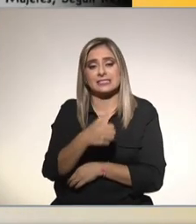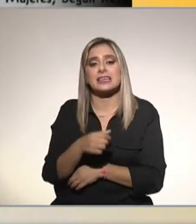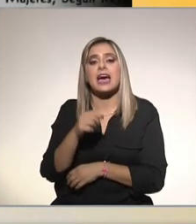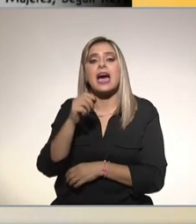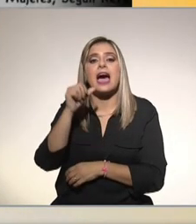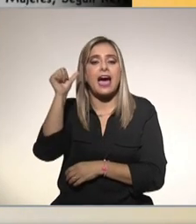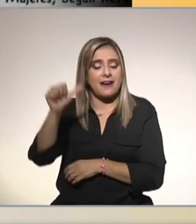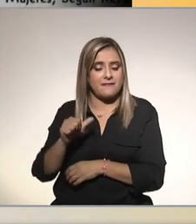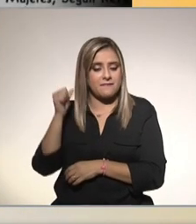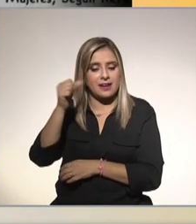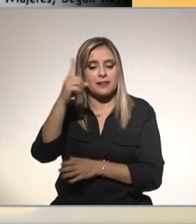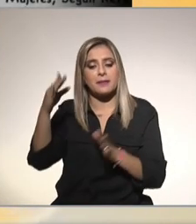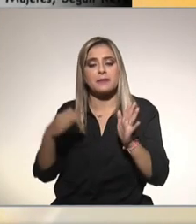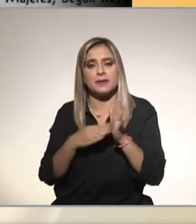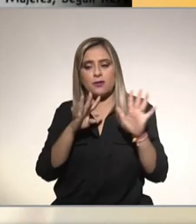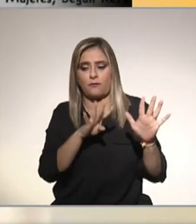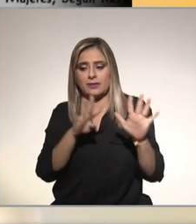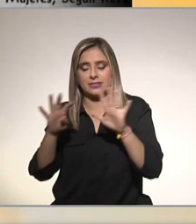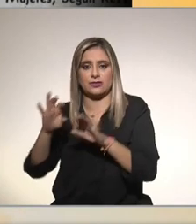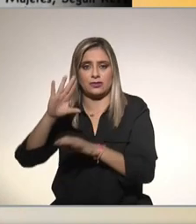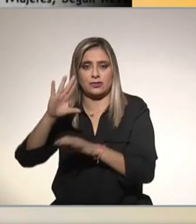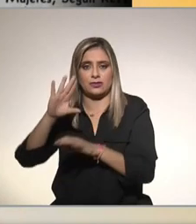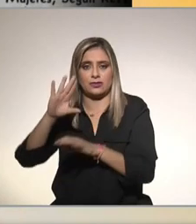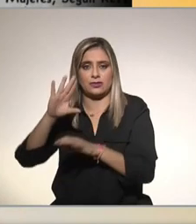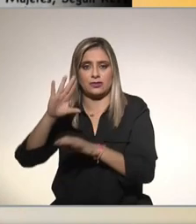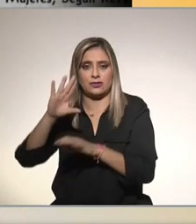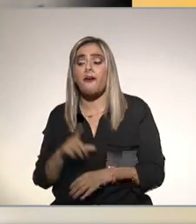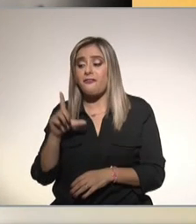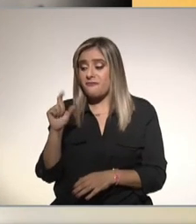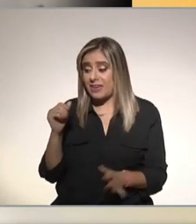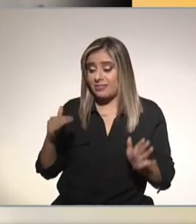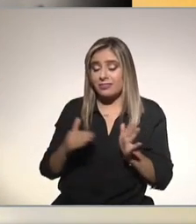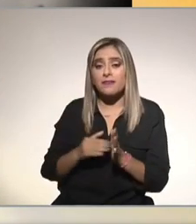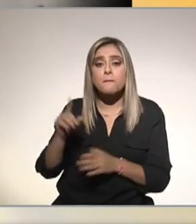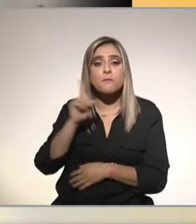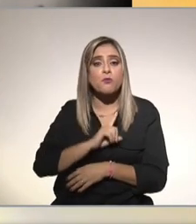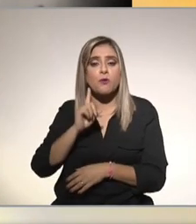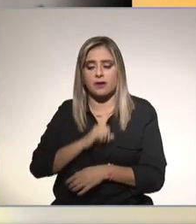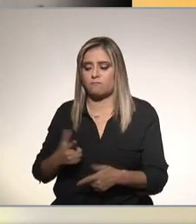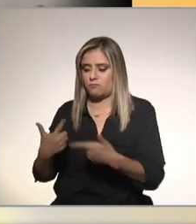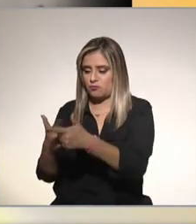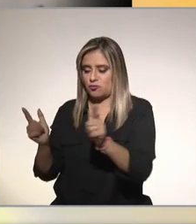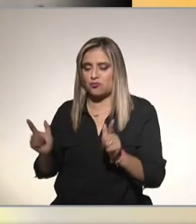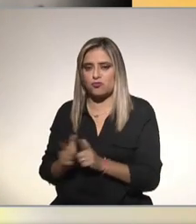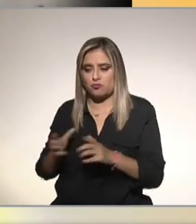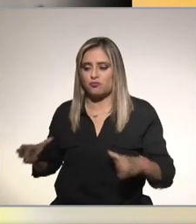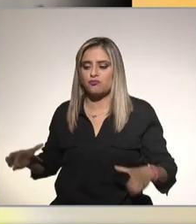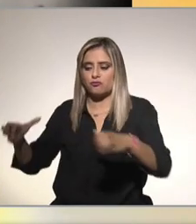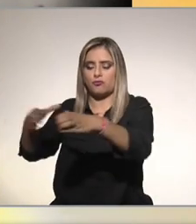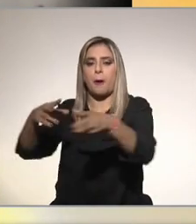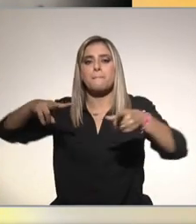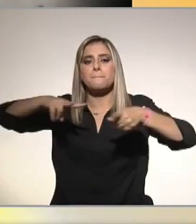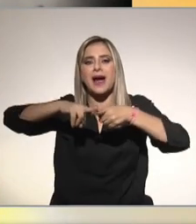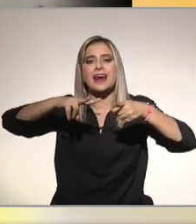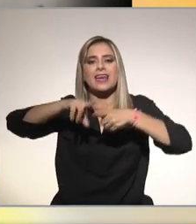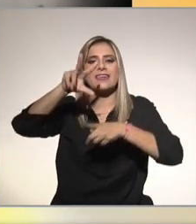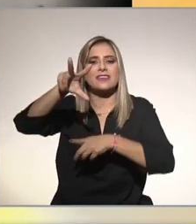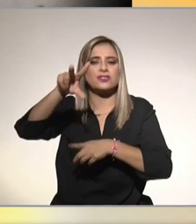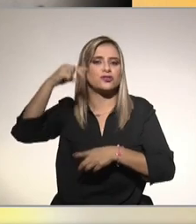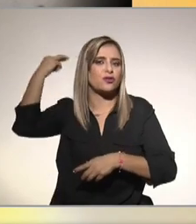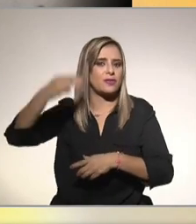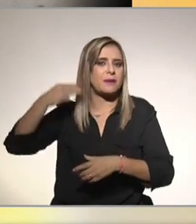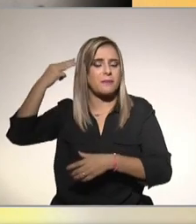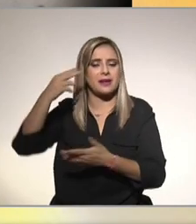1952 más de 20 mil mujeres se agruparon en el parque 18 de marzo de la